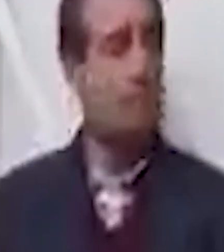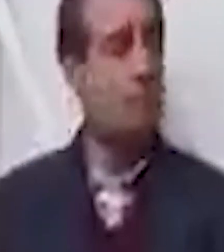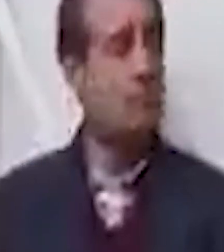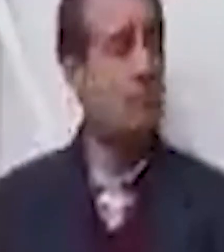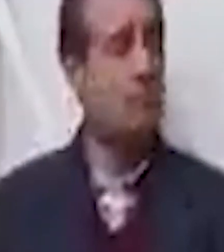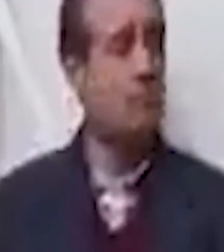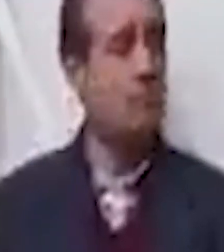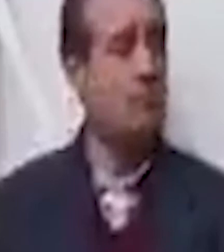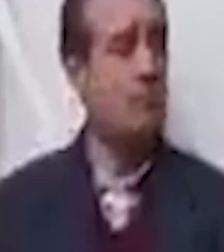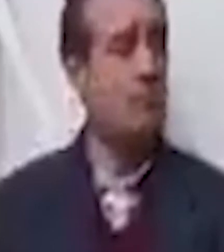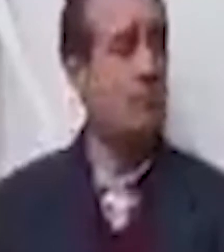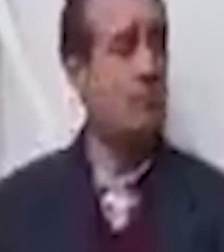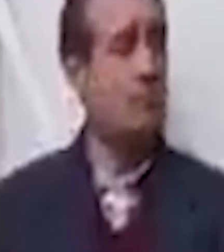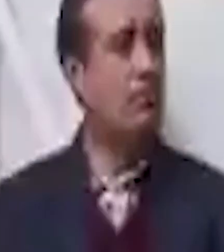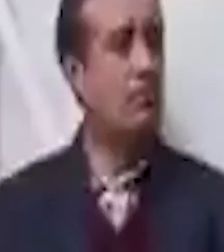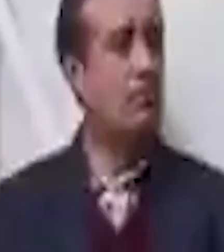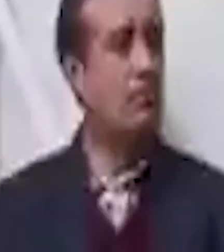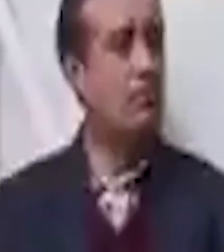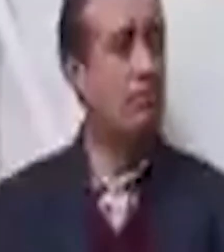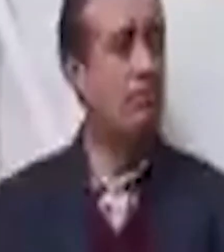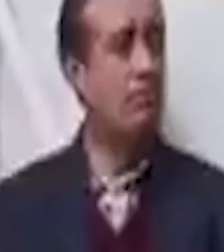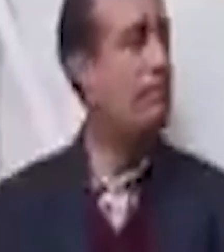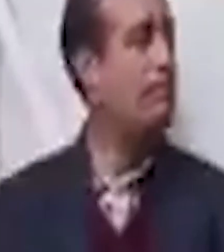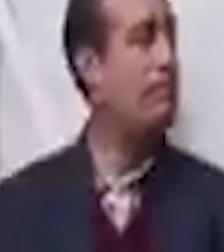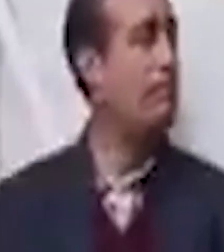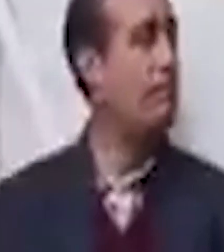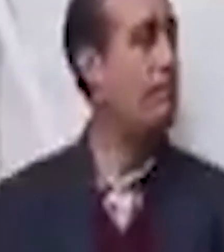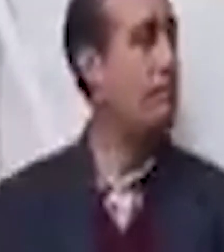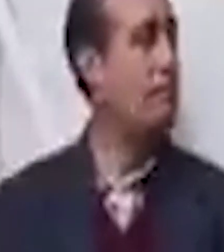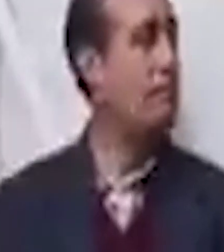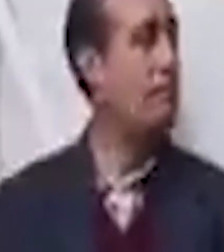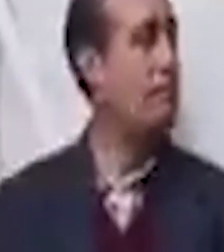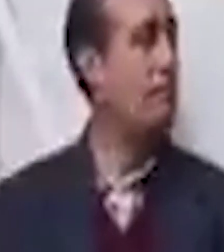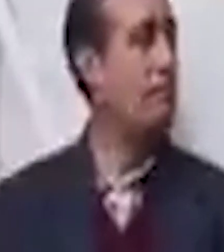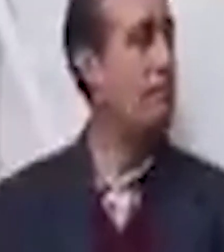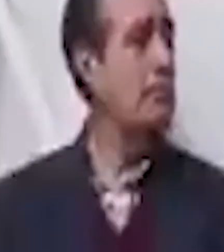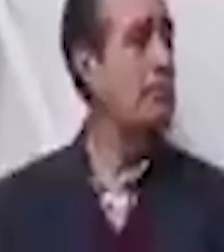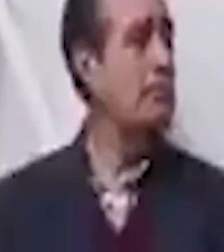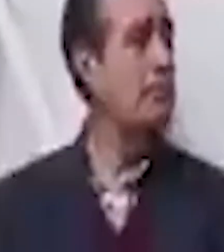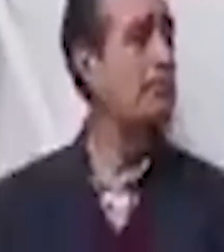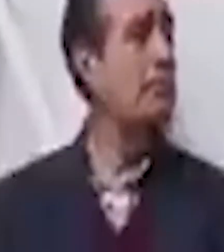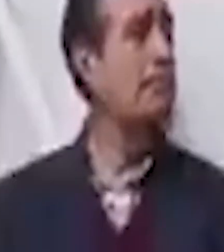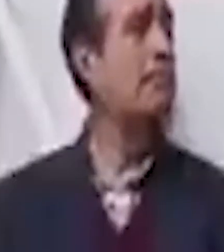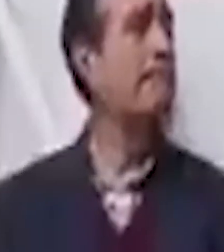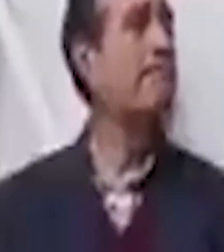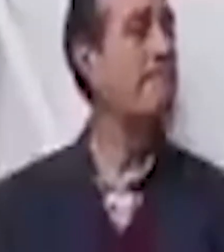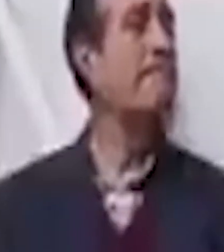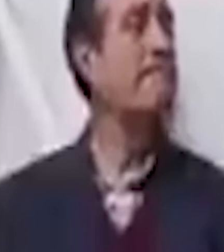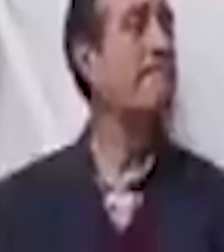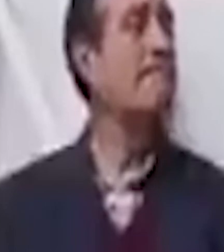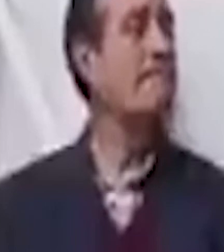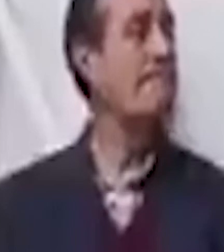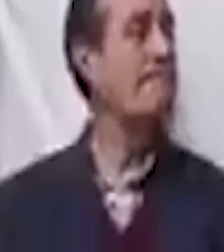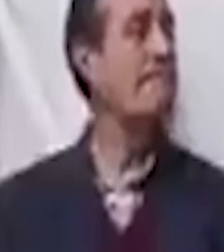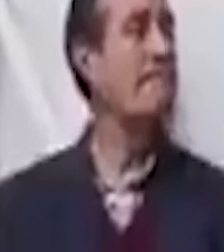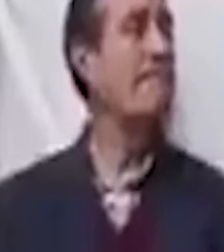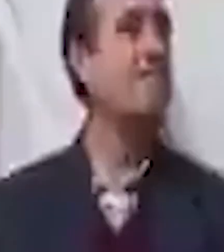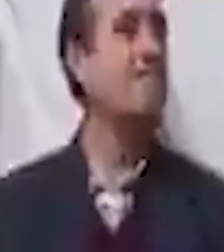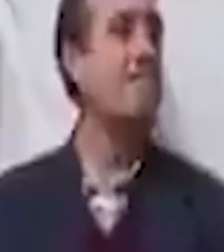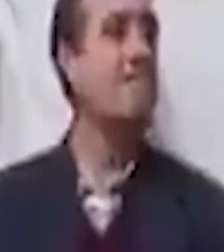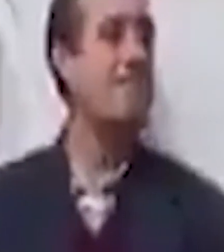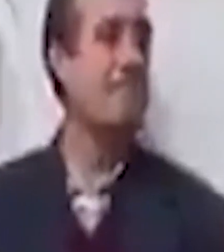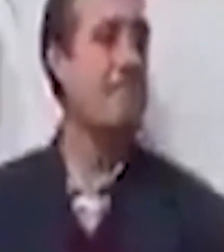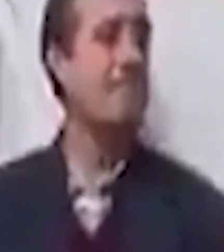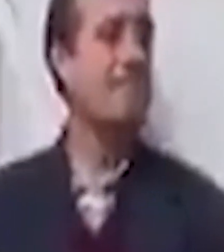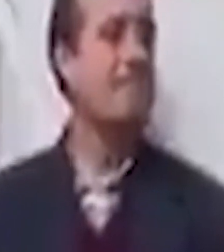No se va a tirar ningún árbol, no se afecta a